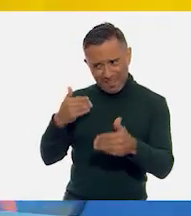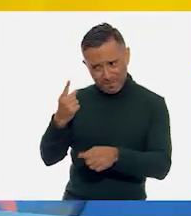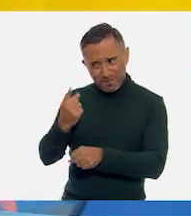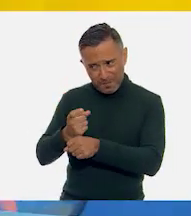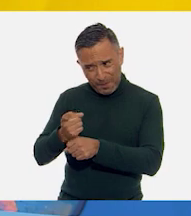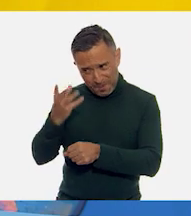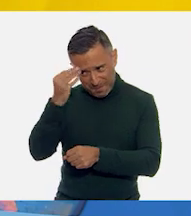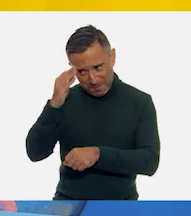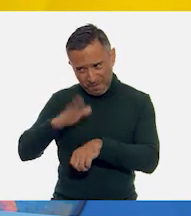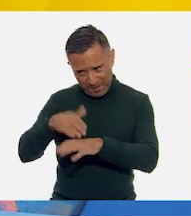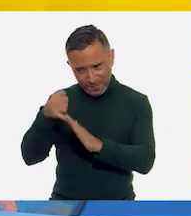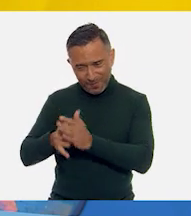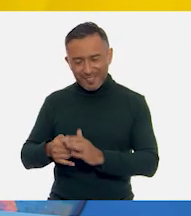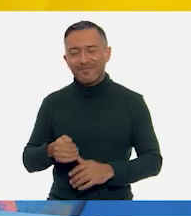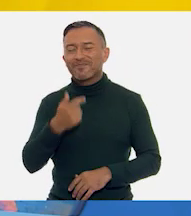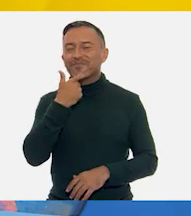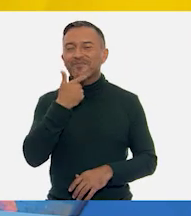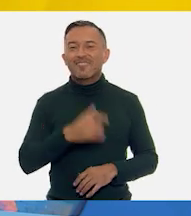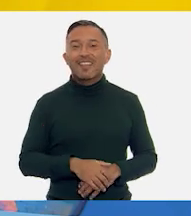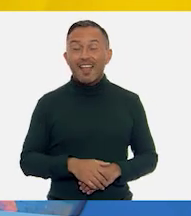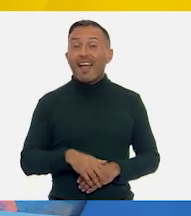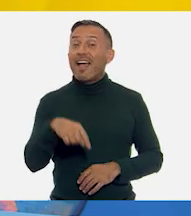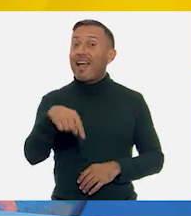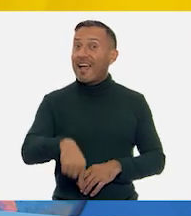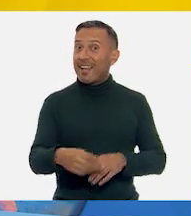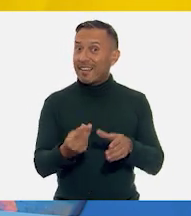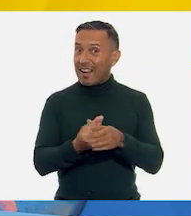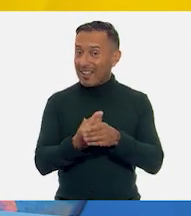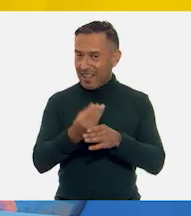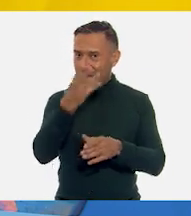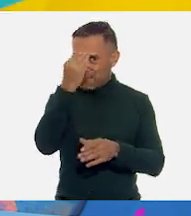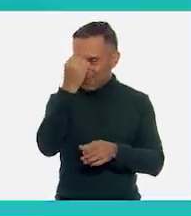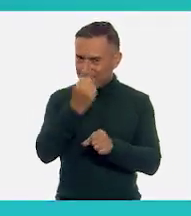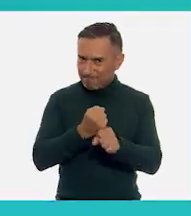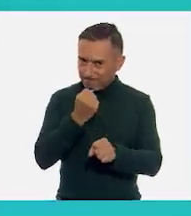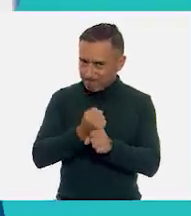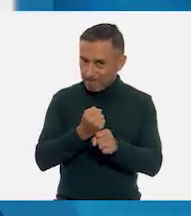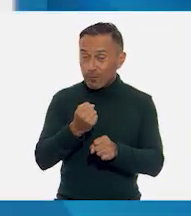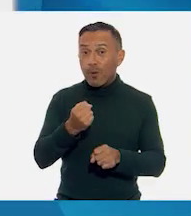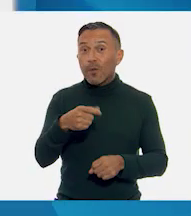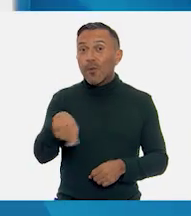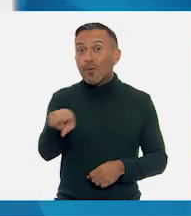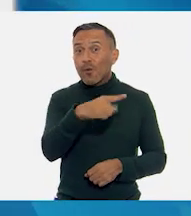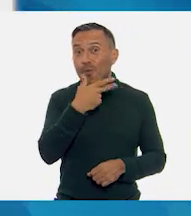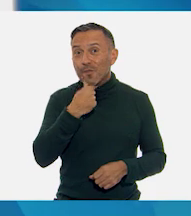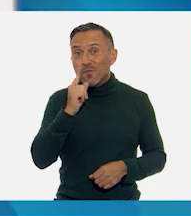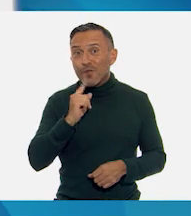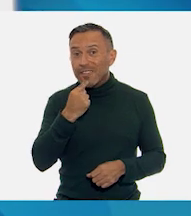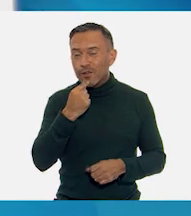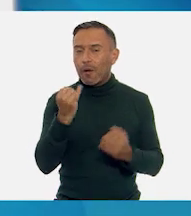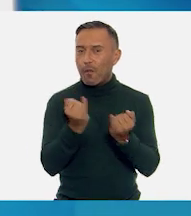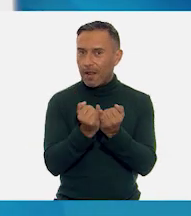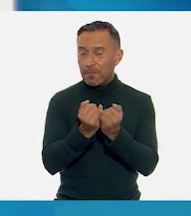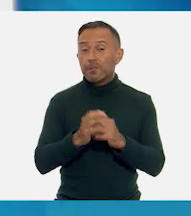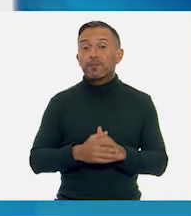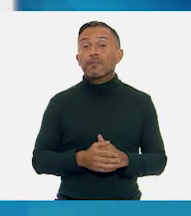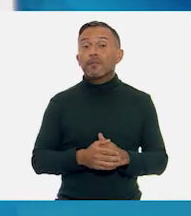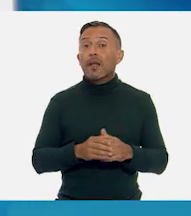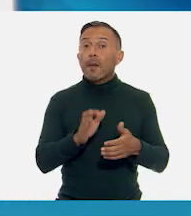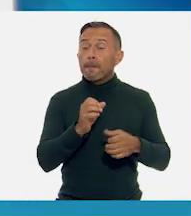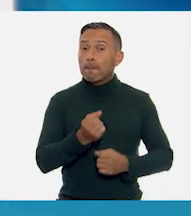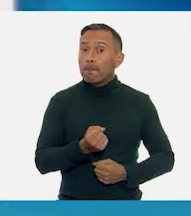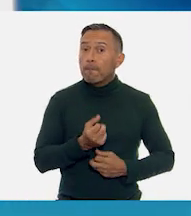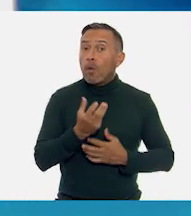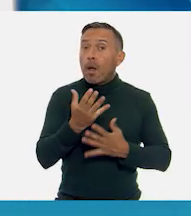eso es precisamente lo que haremos en esta sesión, muchachos. Y ustedes también, niñas y niños. Vamos a ensayar la lectura en voz alta del